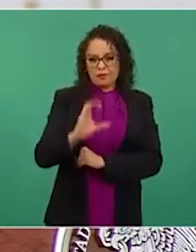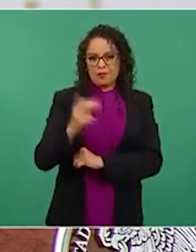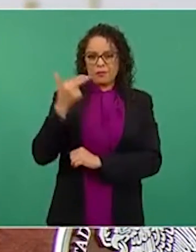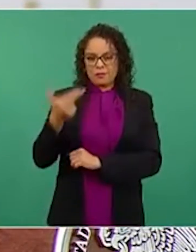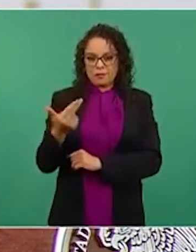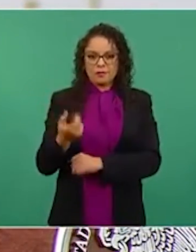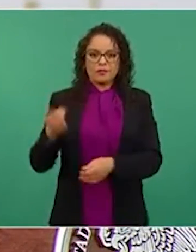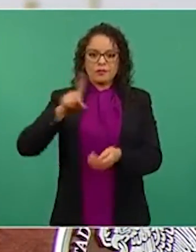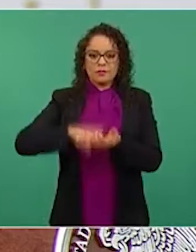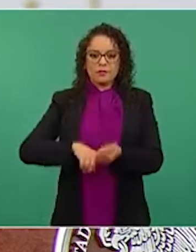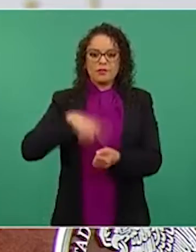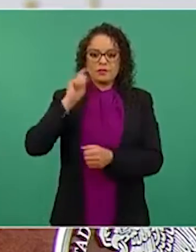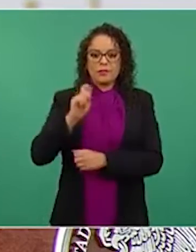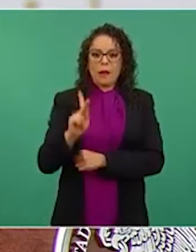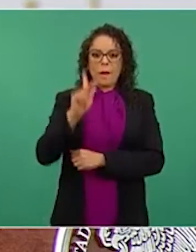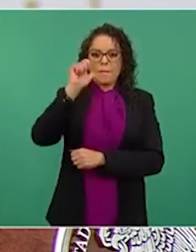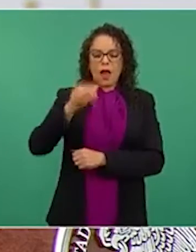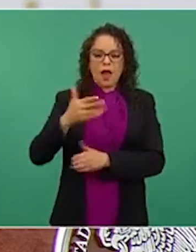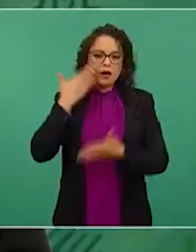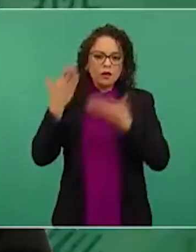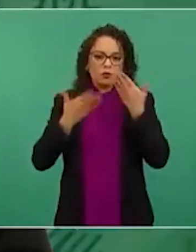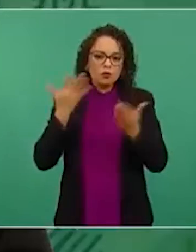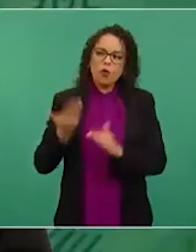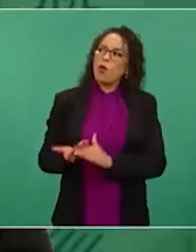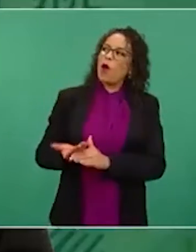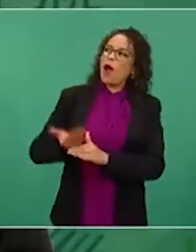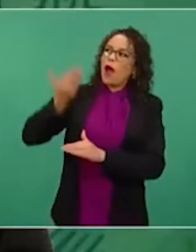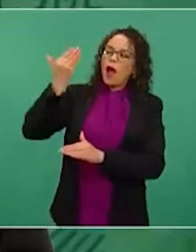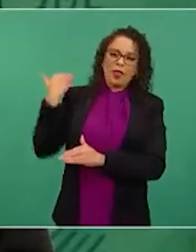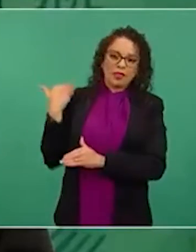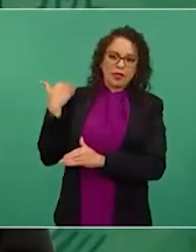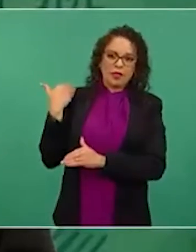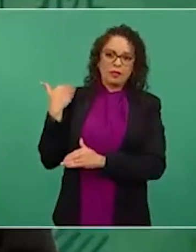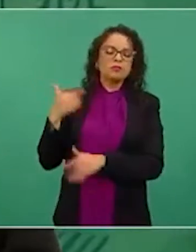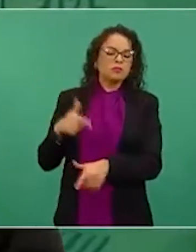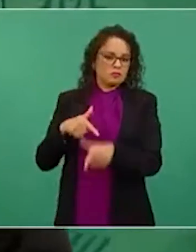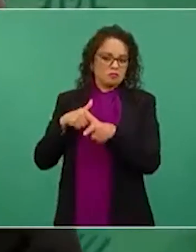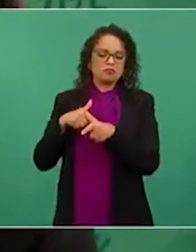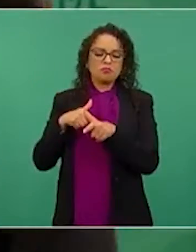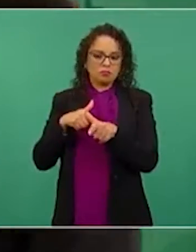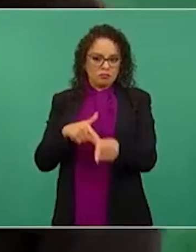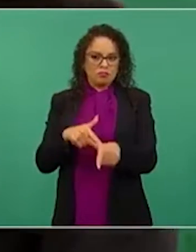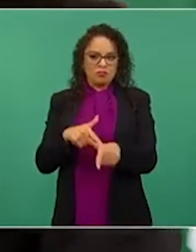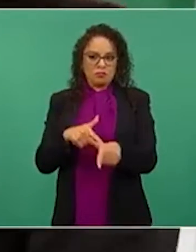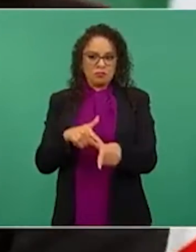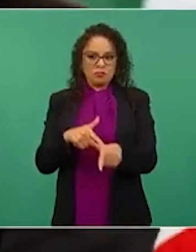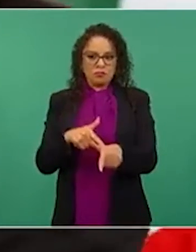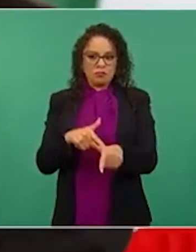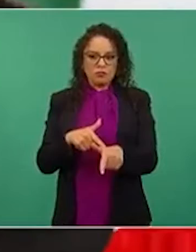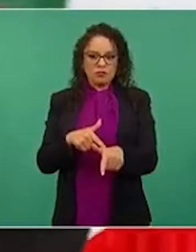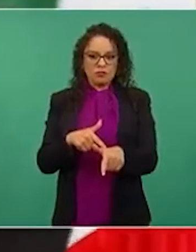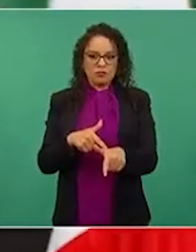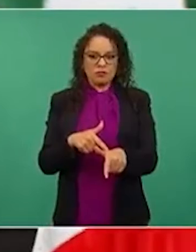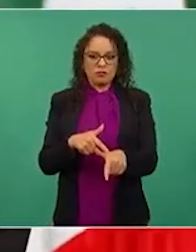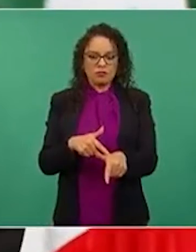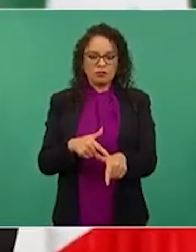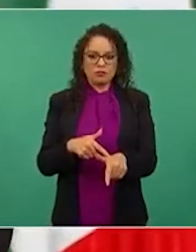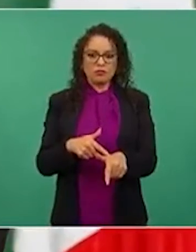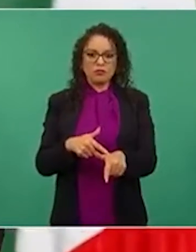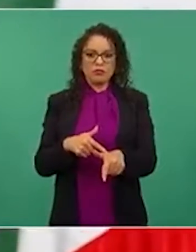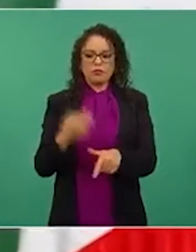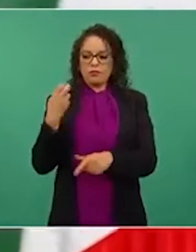antiguos planes de estudio que se elaboraron cuando